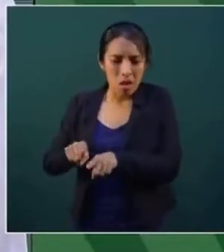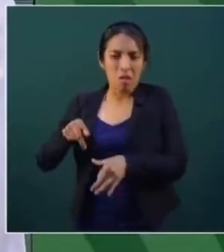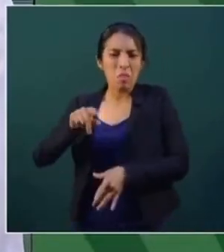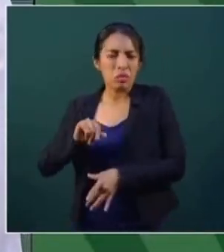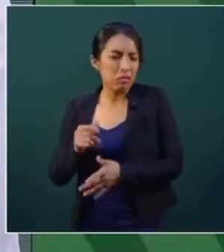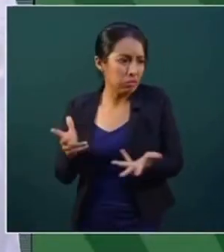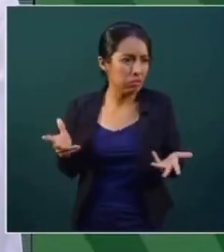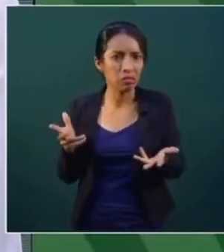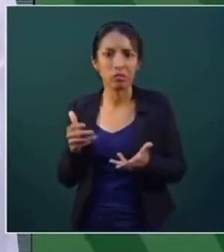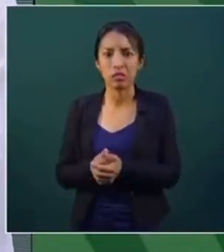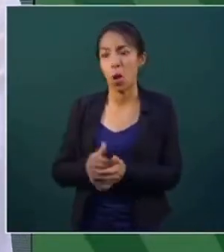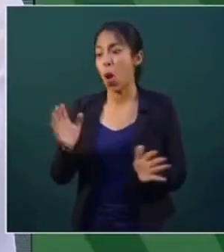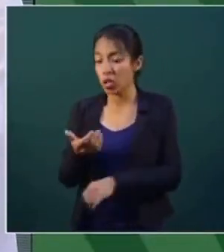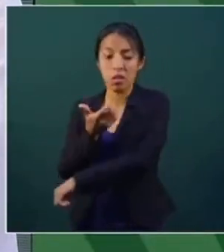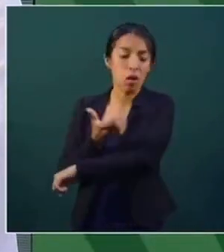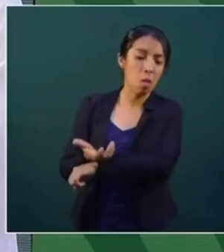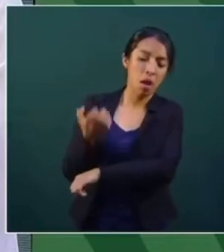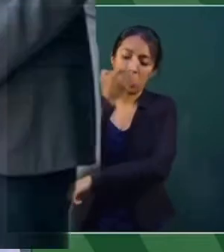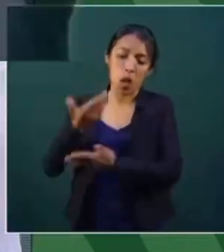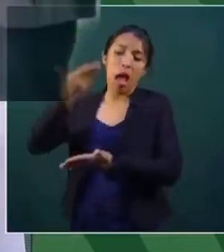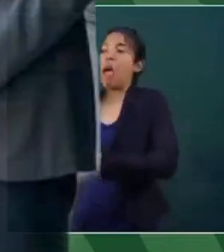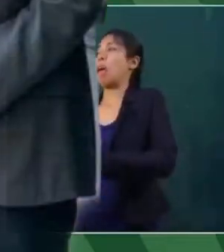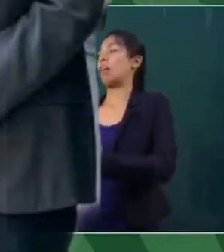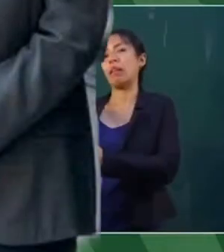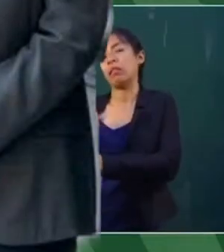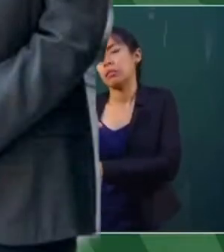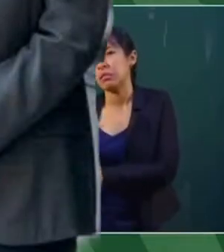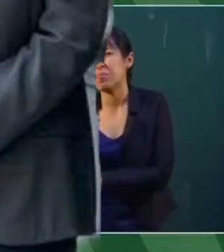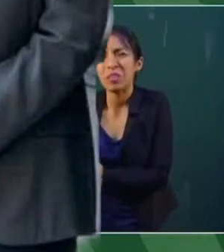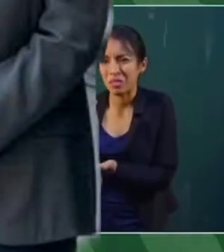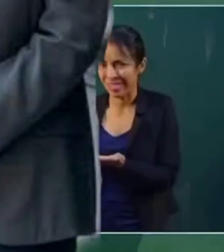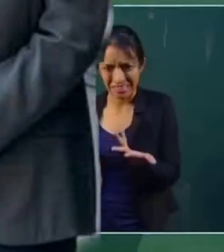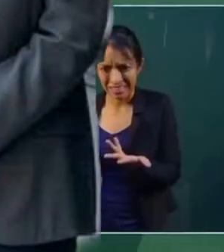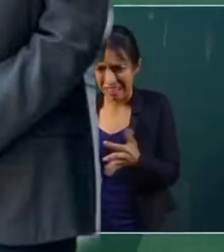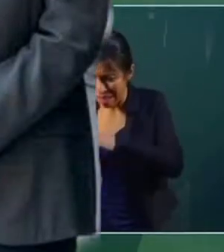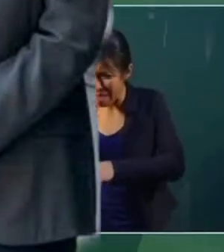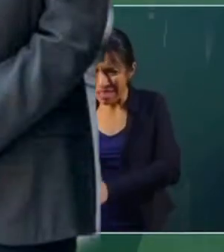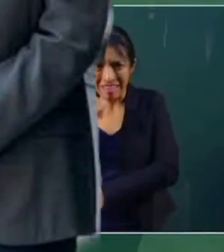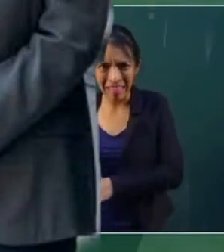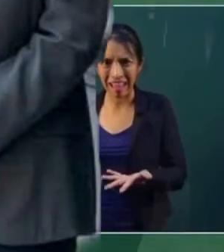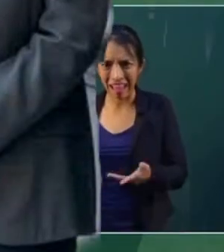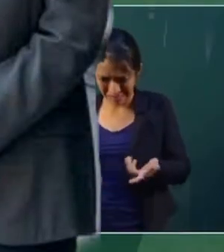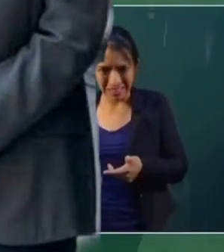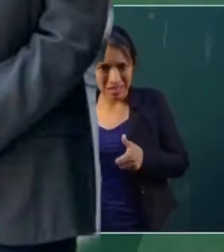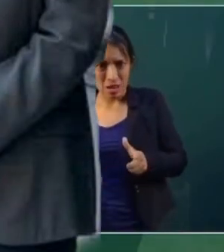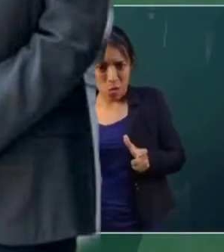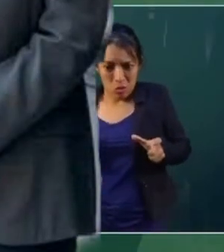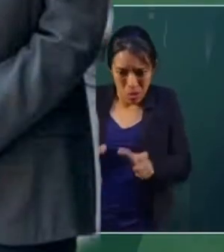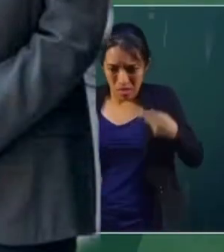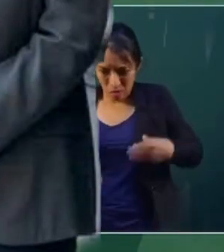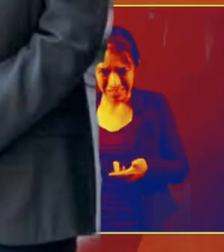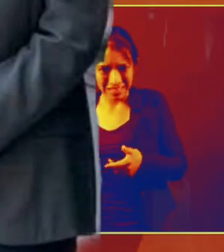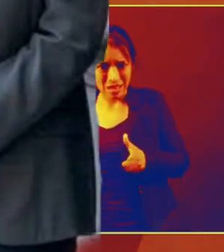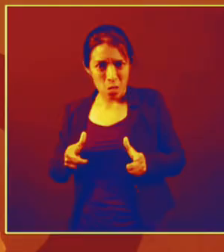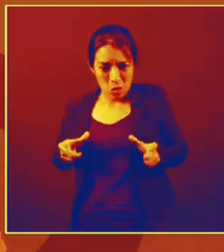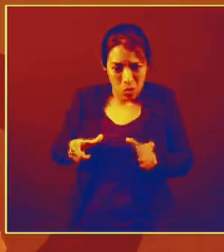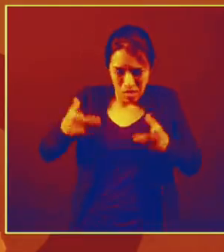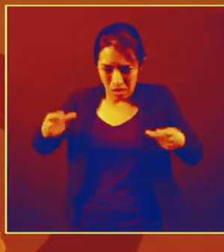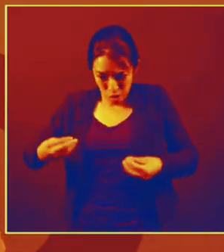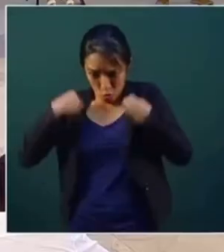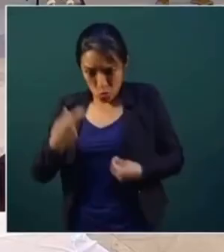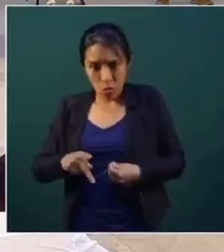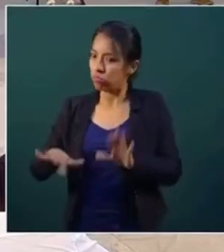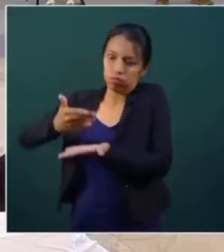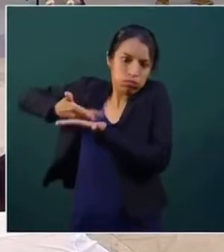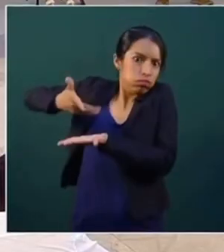escuela, pero si no se dan resultados, y si está de por medio la vida de la gente, para afuera, para